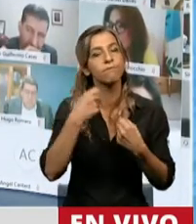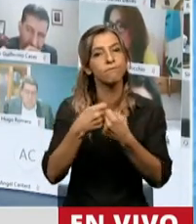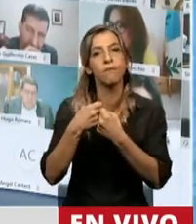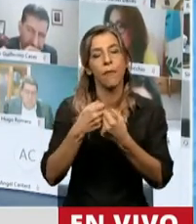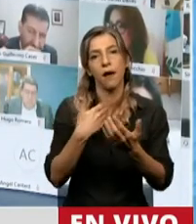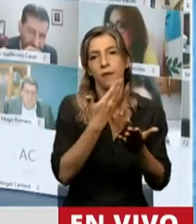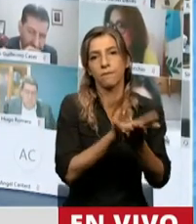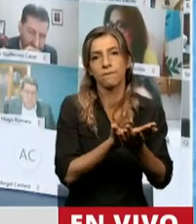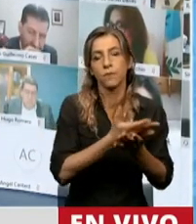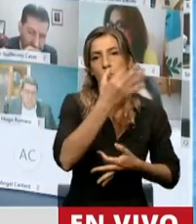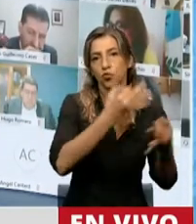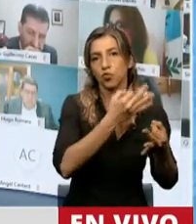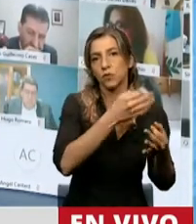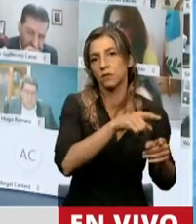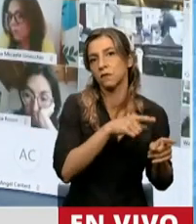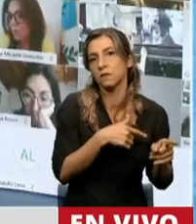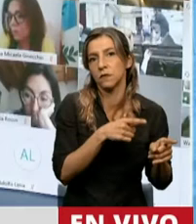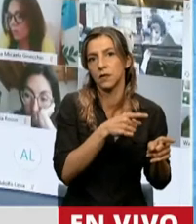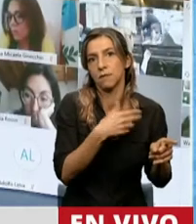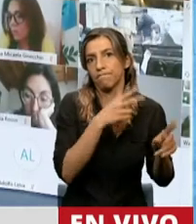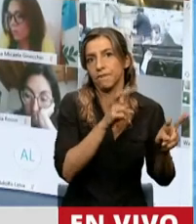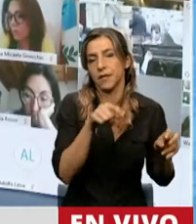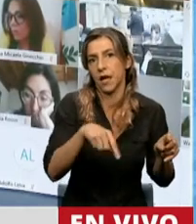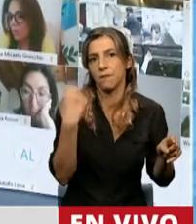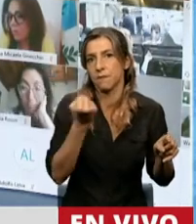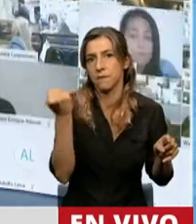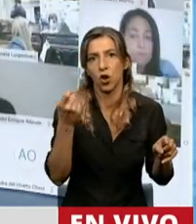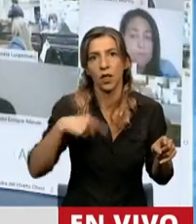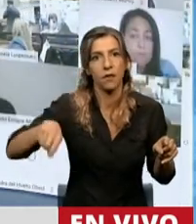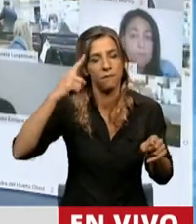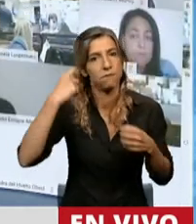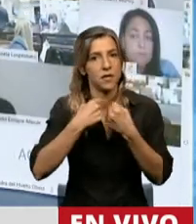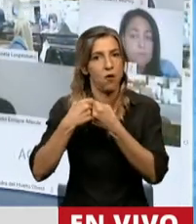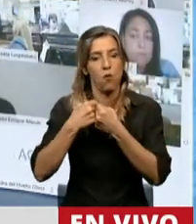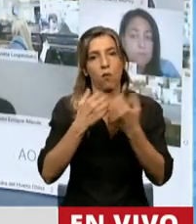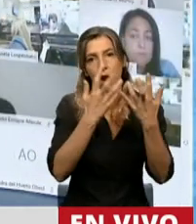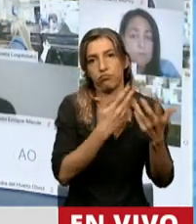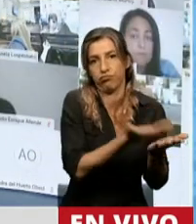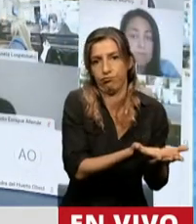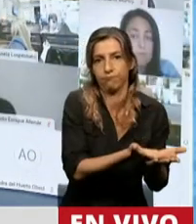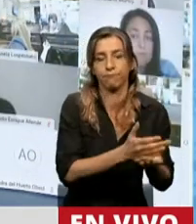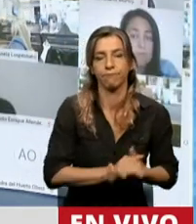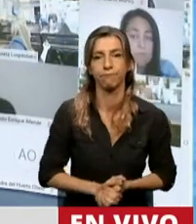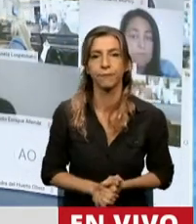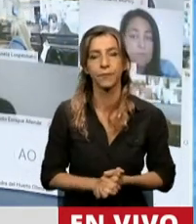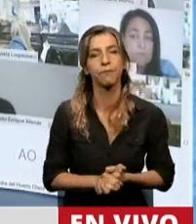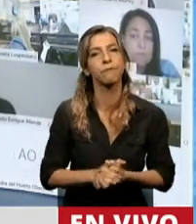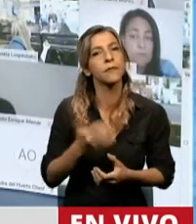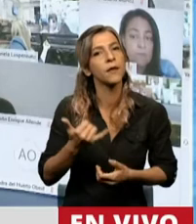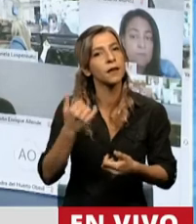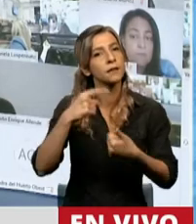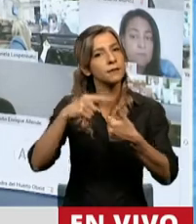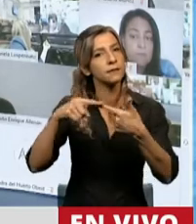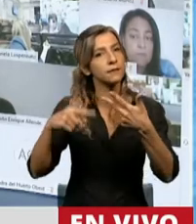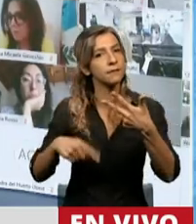vitales como la trata de personas. Básicamente quiero detenerme en tres concepciones muy importantes para la